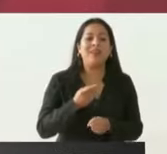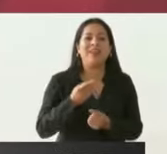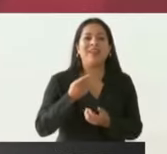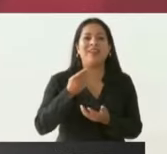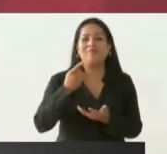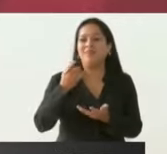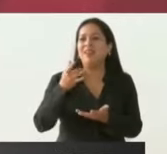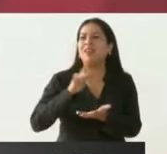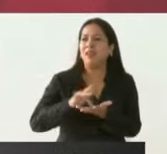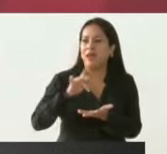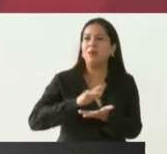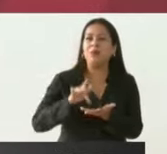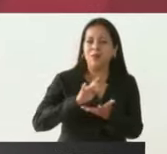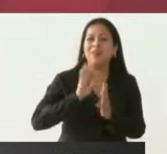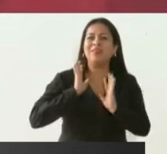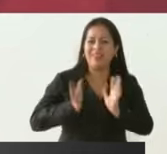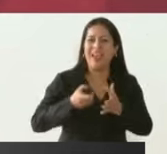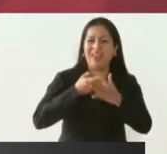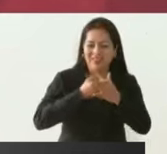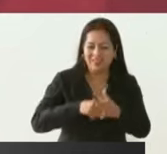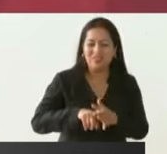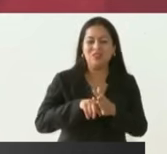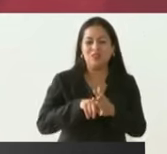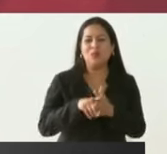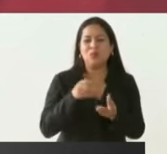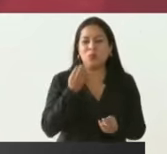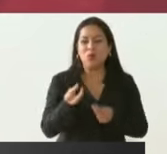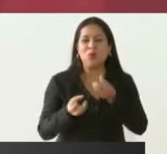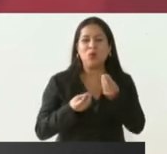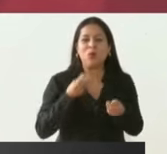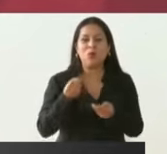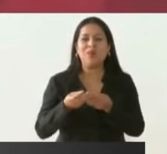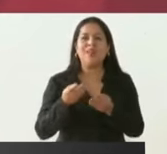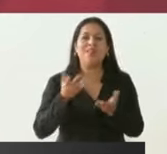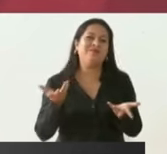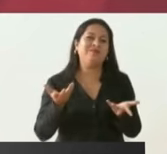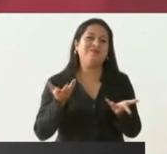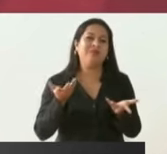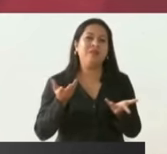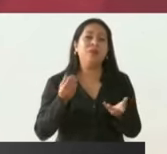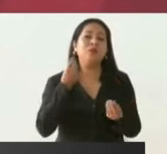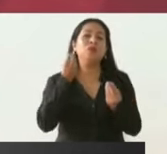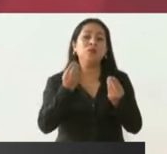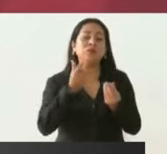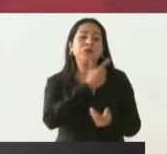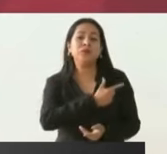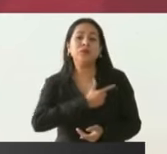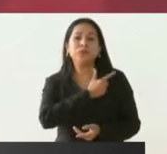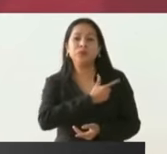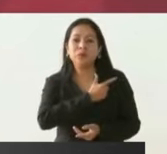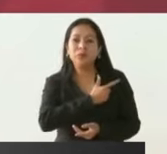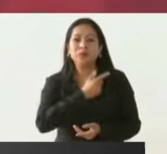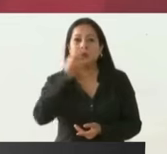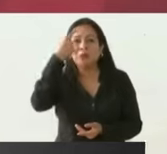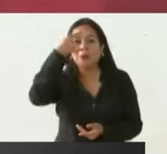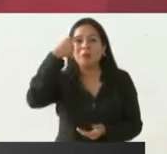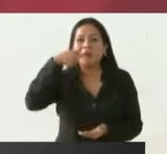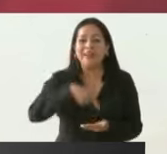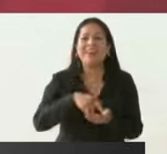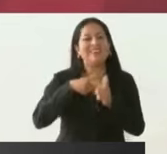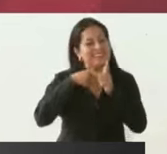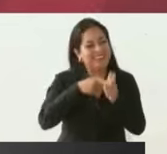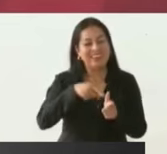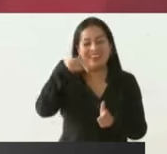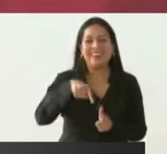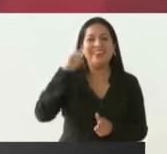Ya empezó a dar frutos, por eso me da mucho gusto estar aquí con ustedes.